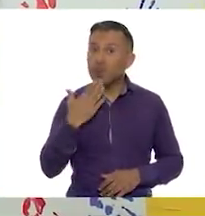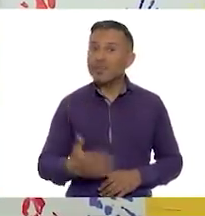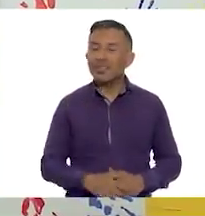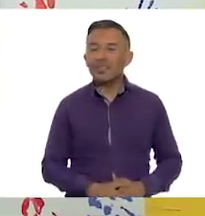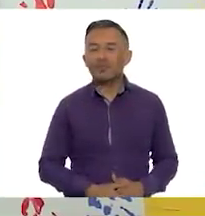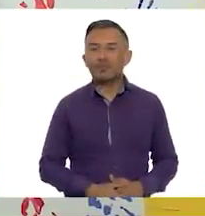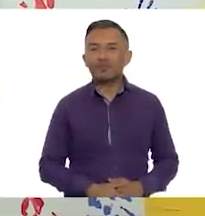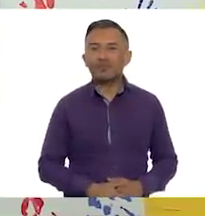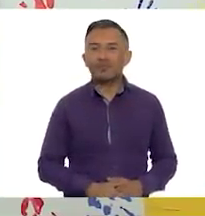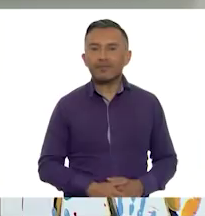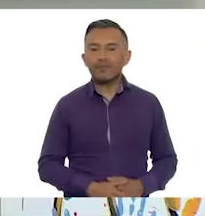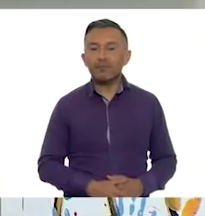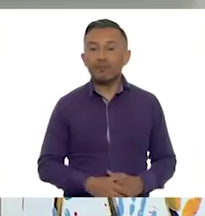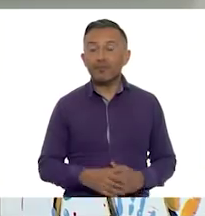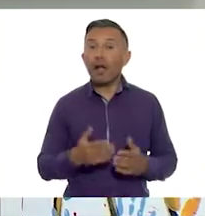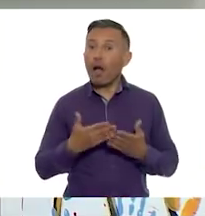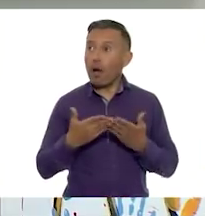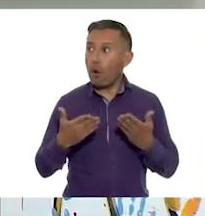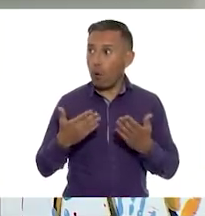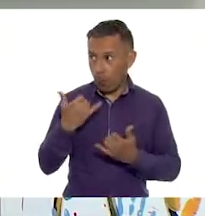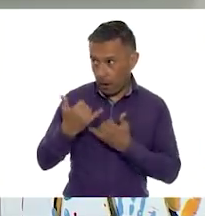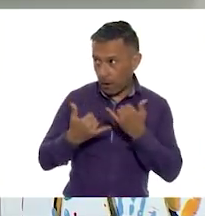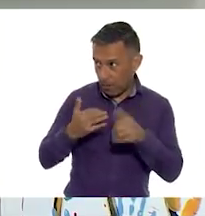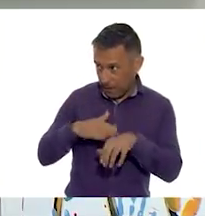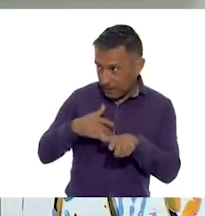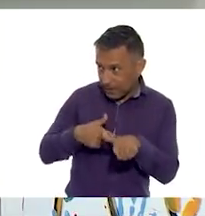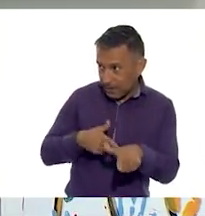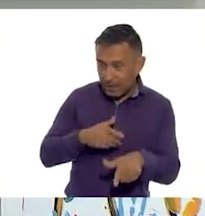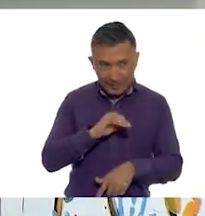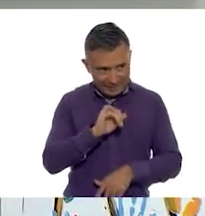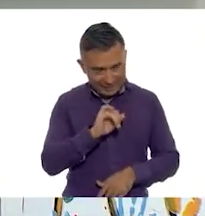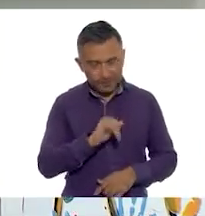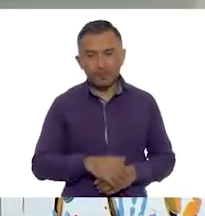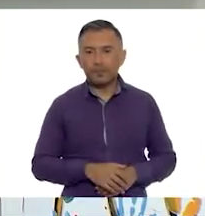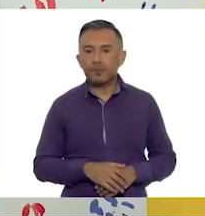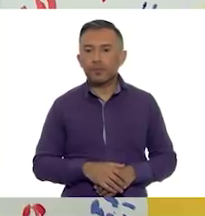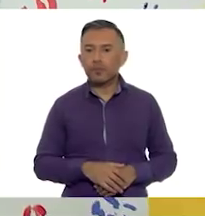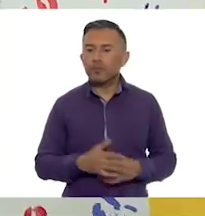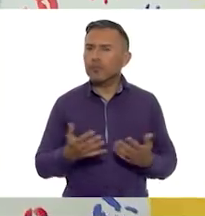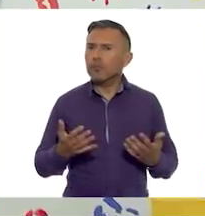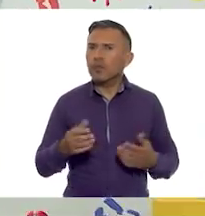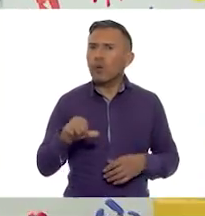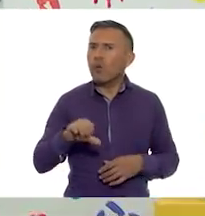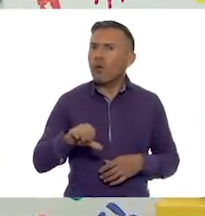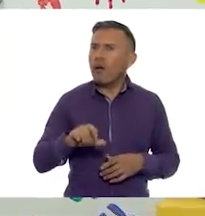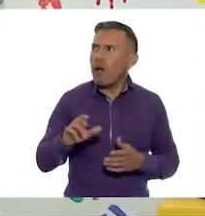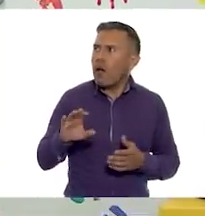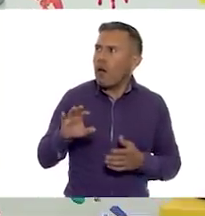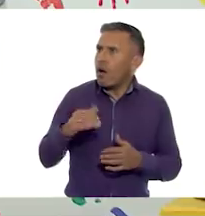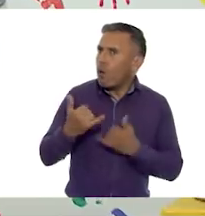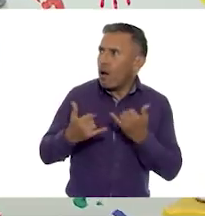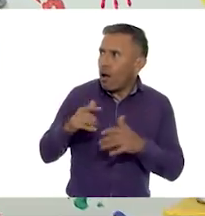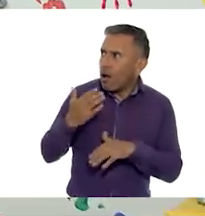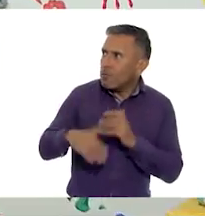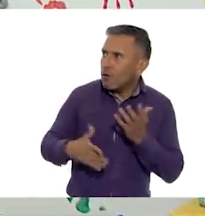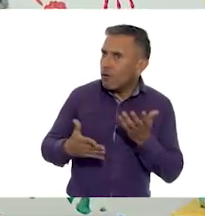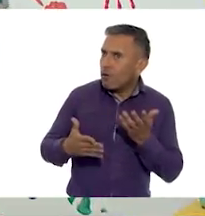bien. Ahora sí. Seguimos con el juego. Así es. Muy bien. Oya, ¿qué terminó? Pues el juego de